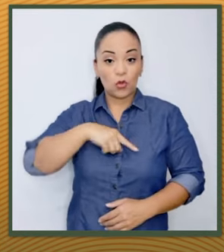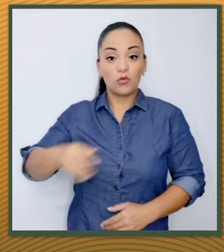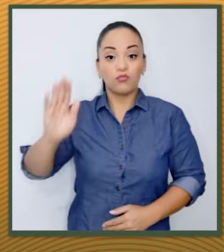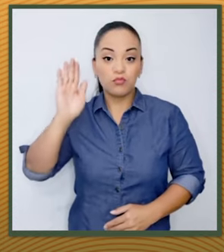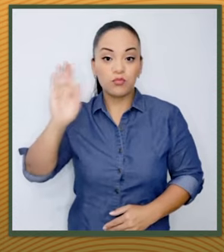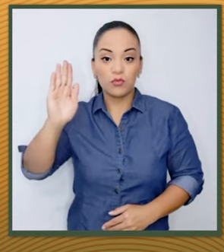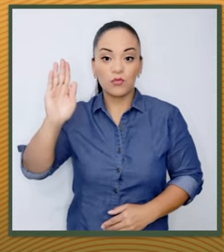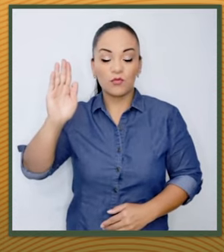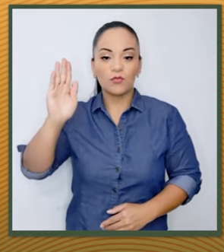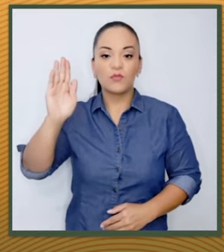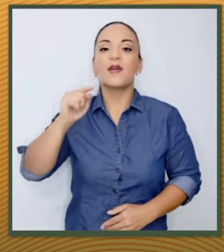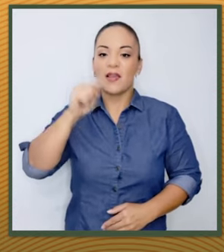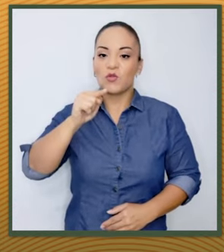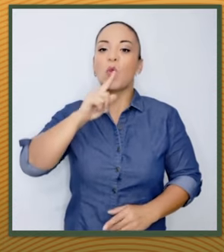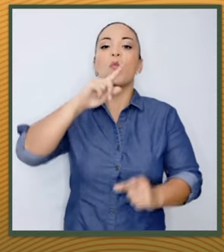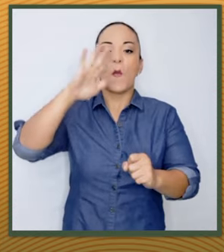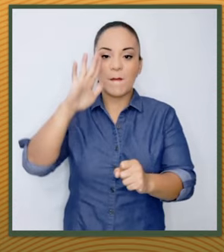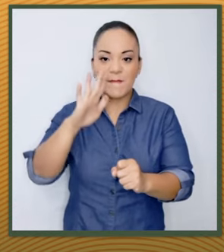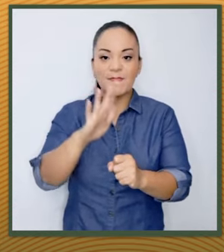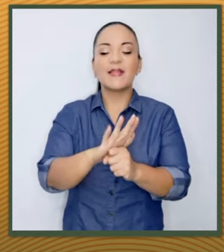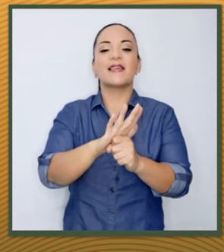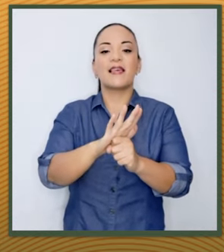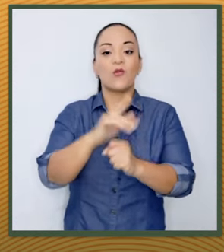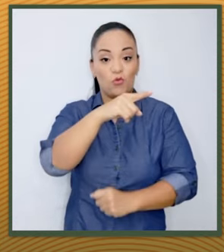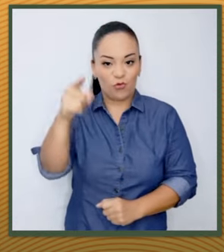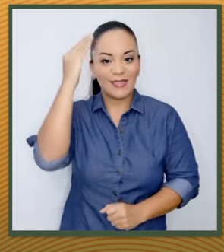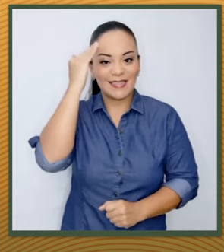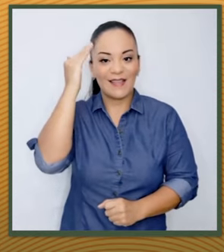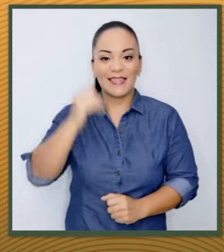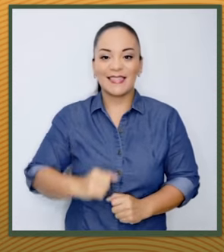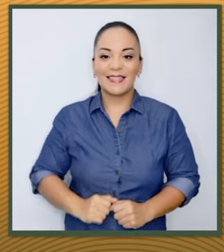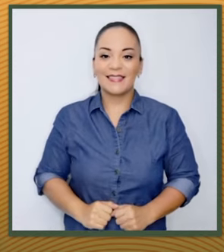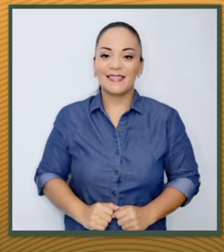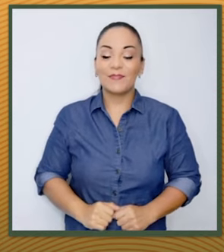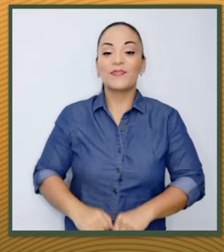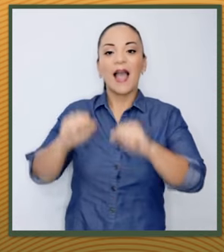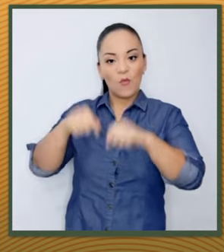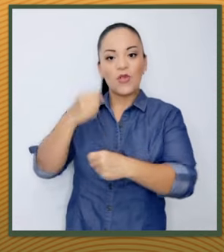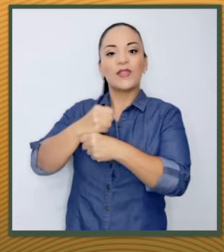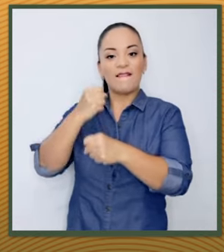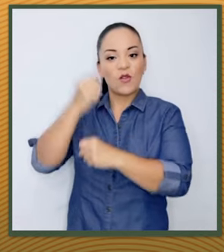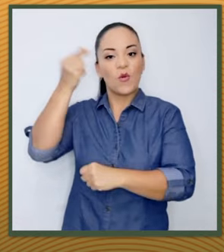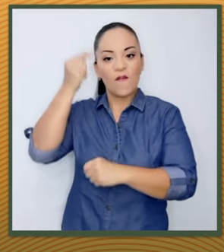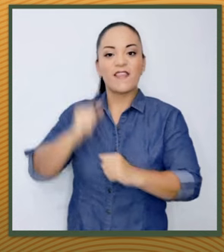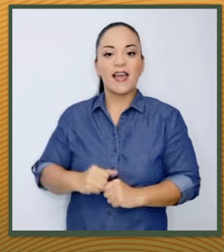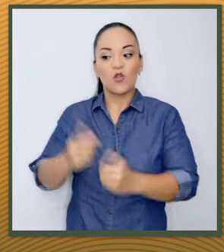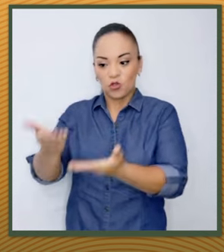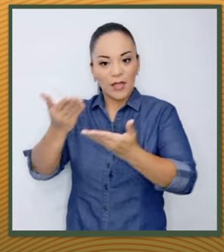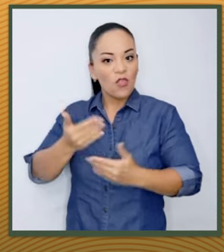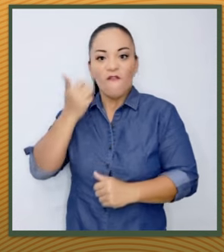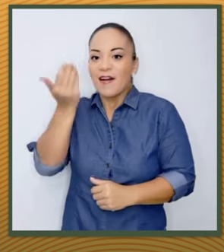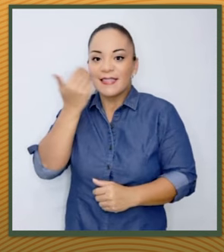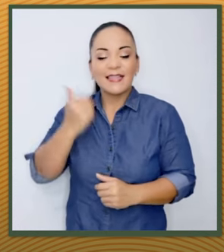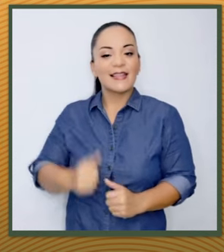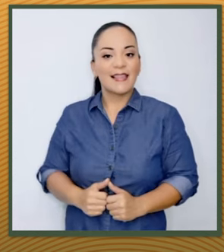empeñada es la palabra cumplida y ustedes lo saben. Se ha podido trabajar con este gobierno porque nos ha dado